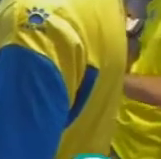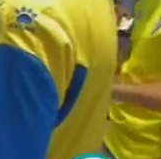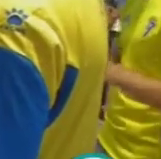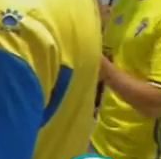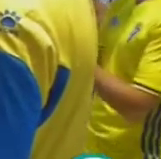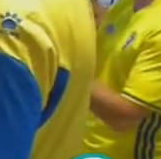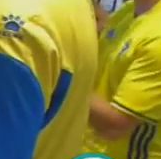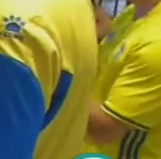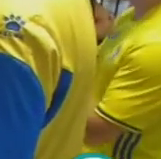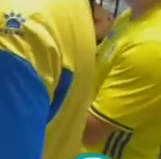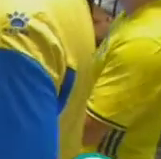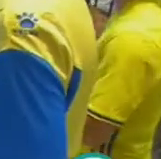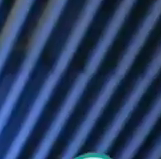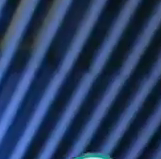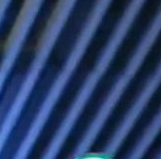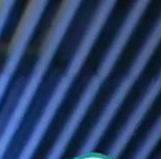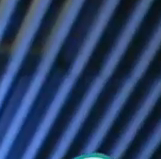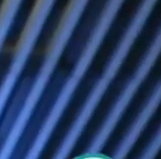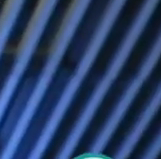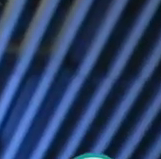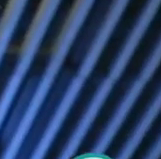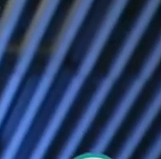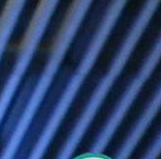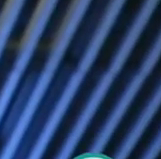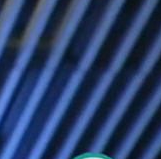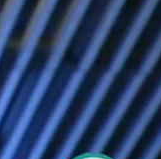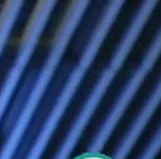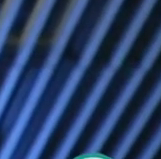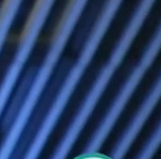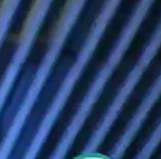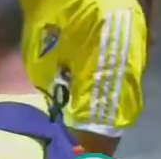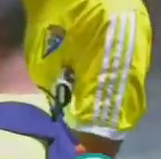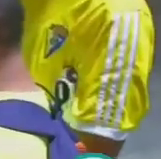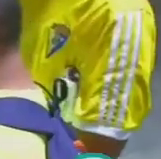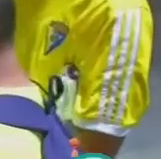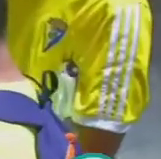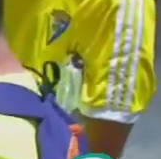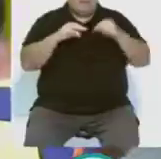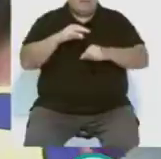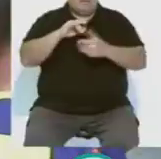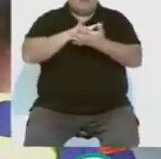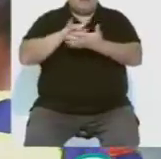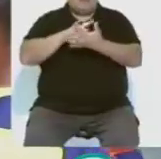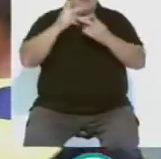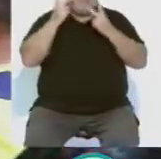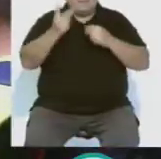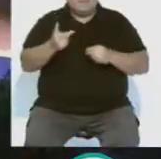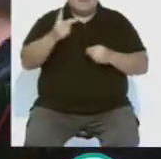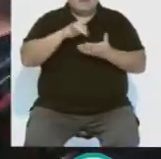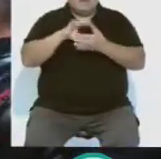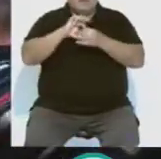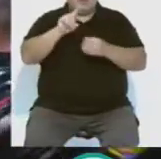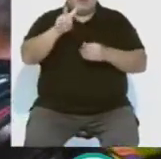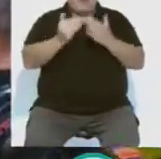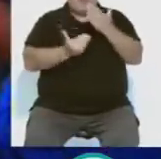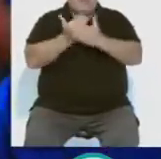el grupo al completo, la expedición centroamericana, partió rumbo a la ciudad llegando ya de madrugada. El calendario de visitas ha comenzado hoy a las